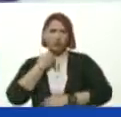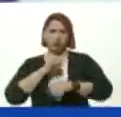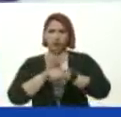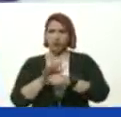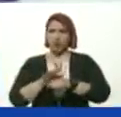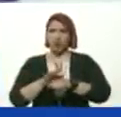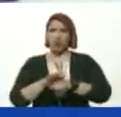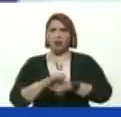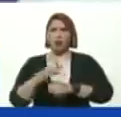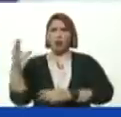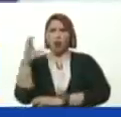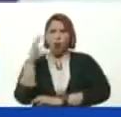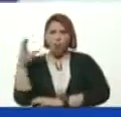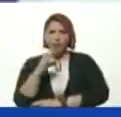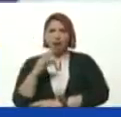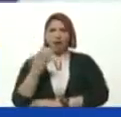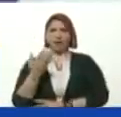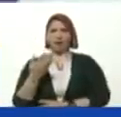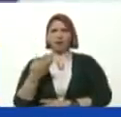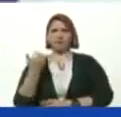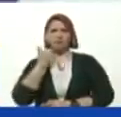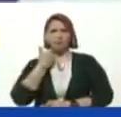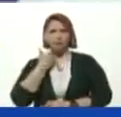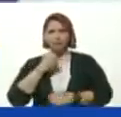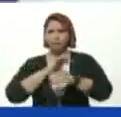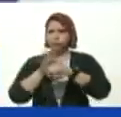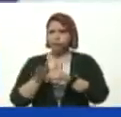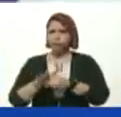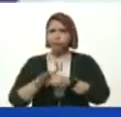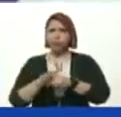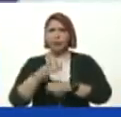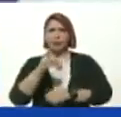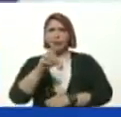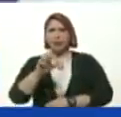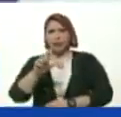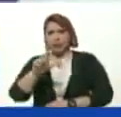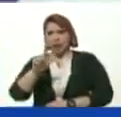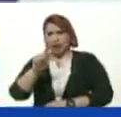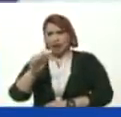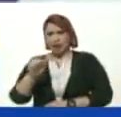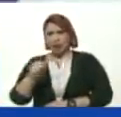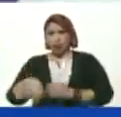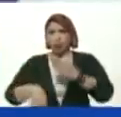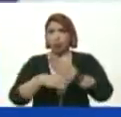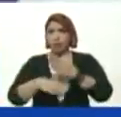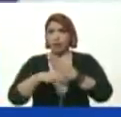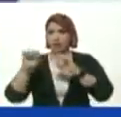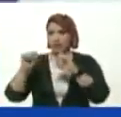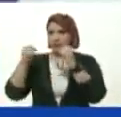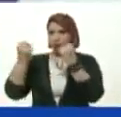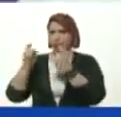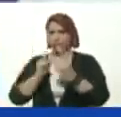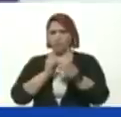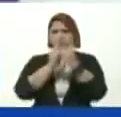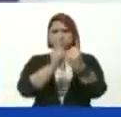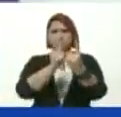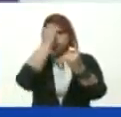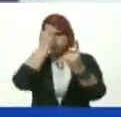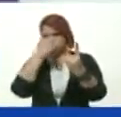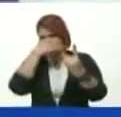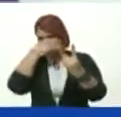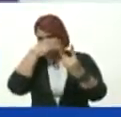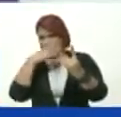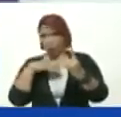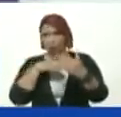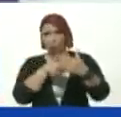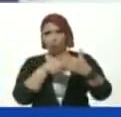variante Colombiana La variante Delta Y todavía Por las sanciones Y la persecución Criminal Contra Venezuela